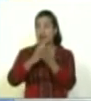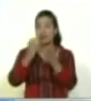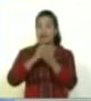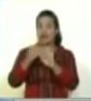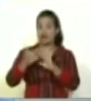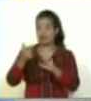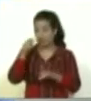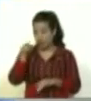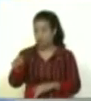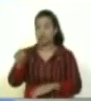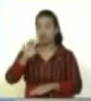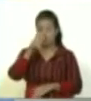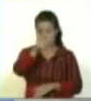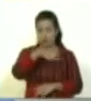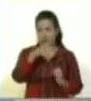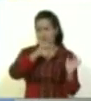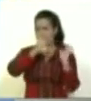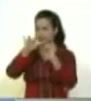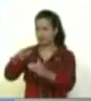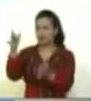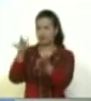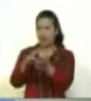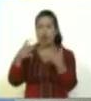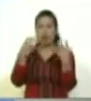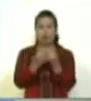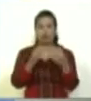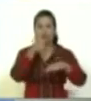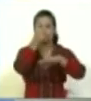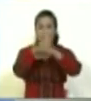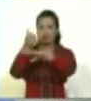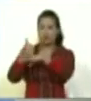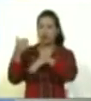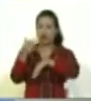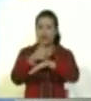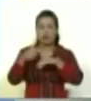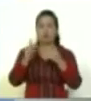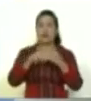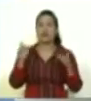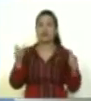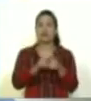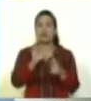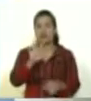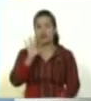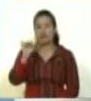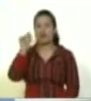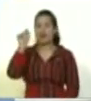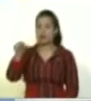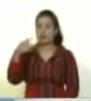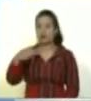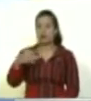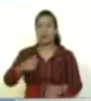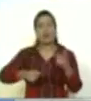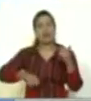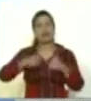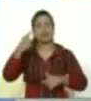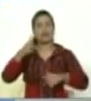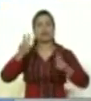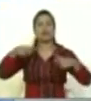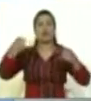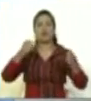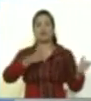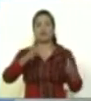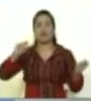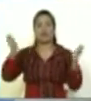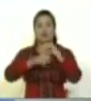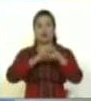a Caracas, a que participen con todas las autoridades del gobierno revolucionario, con el equipo de 4F en este gran lanzamiento hacia una multiplataforma. Las